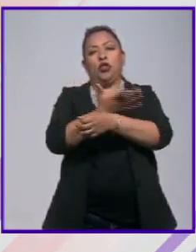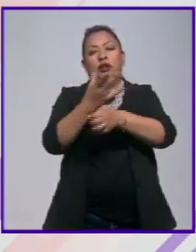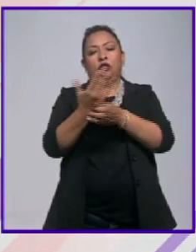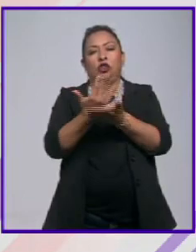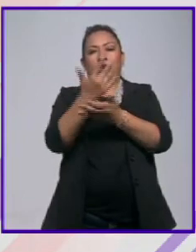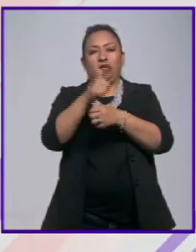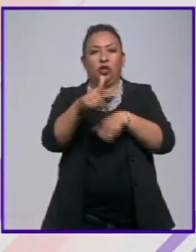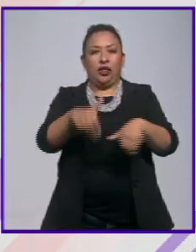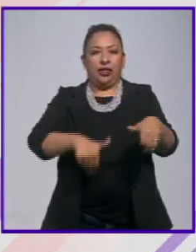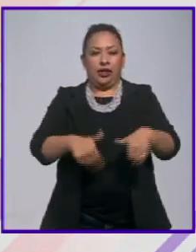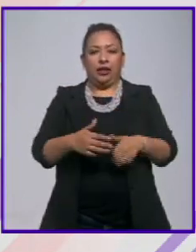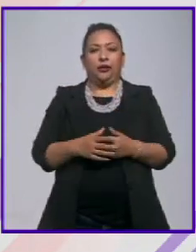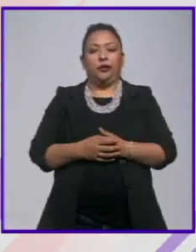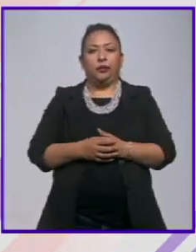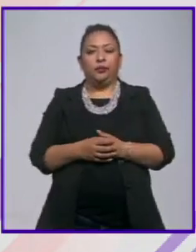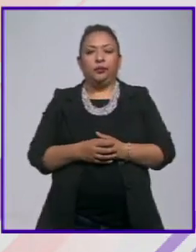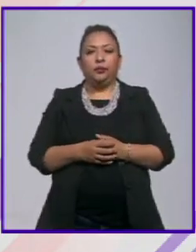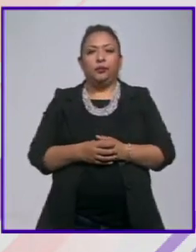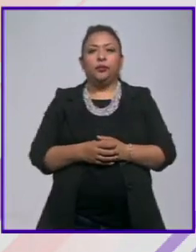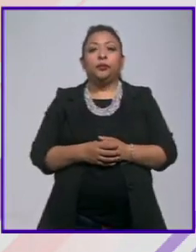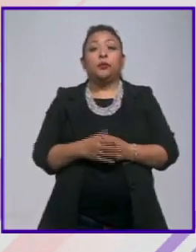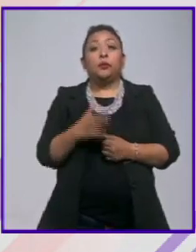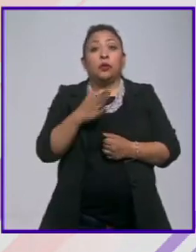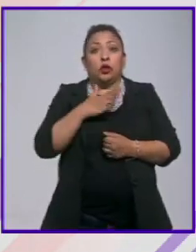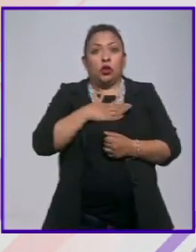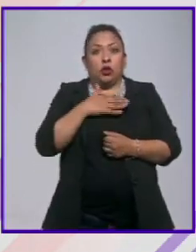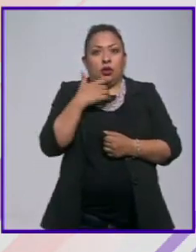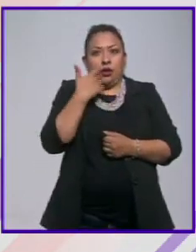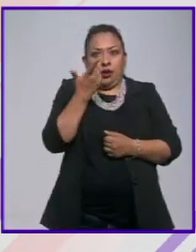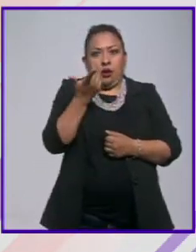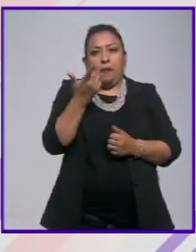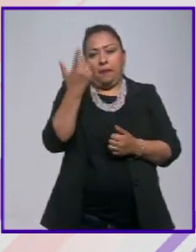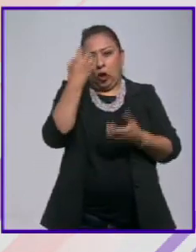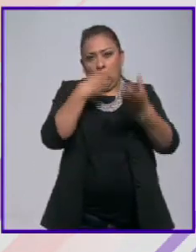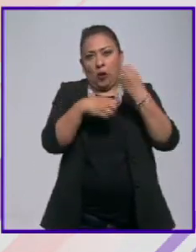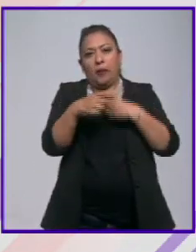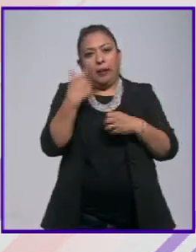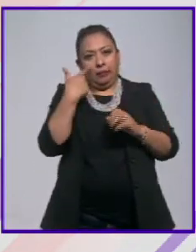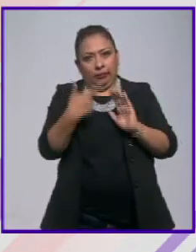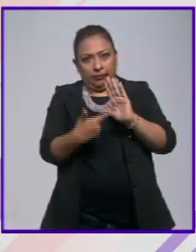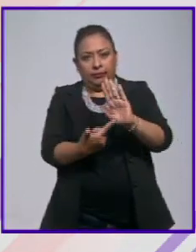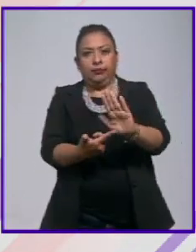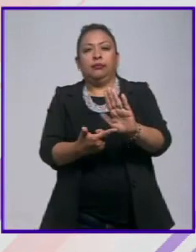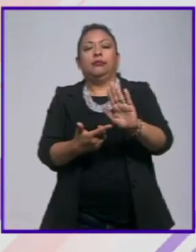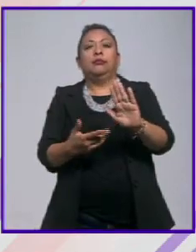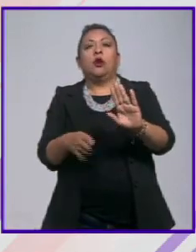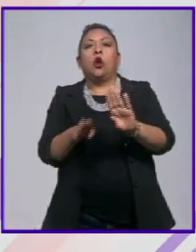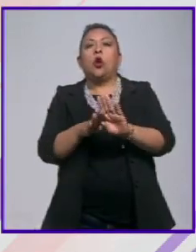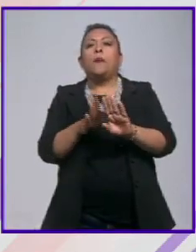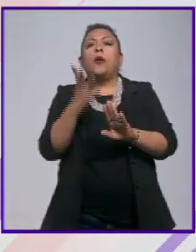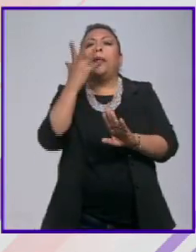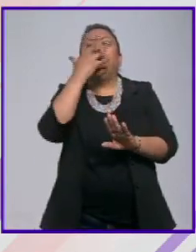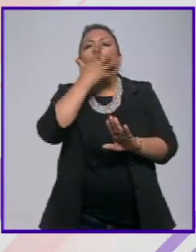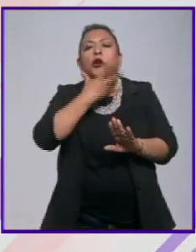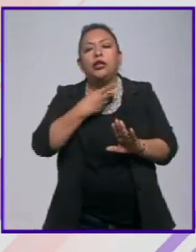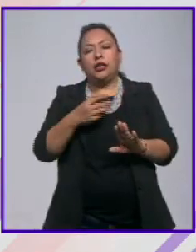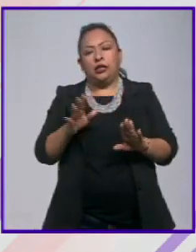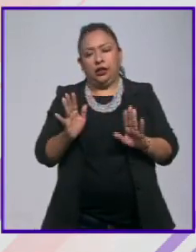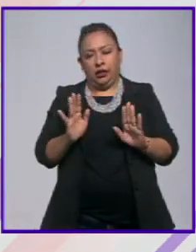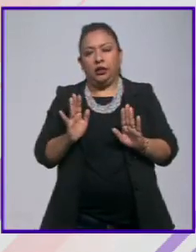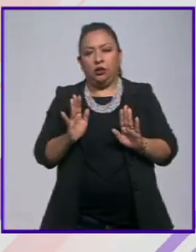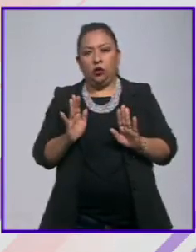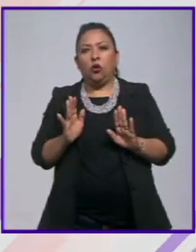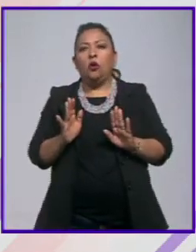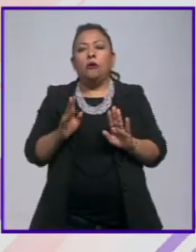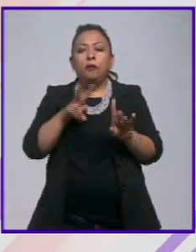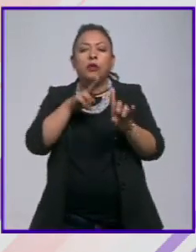de teatro mi apuesta escénica es poner de la manera más bonita digamos como